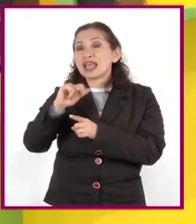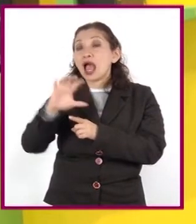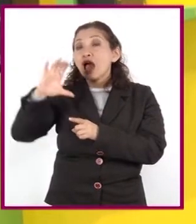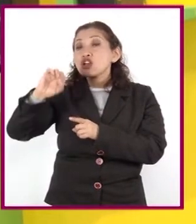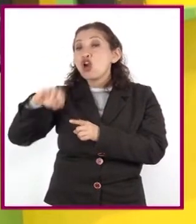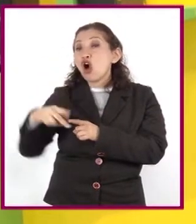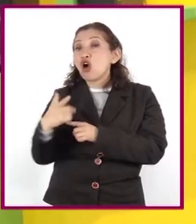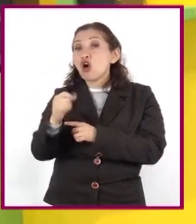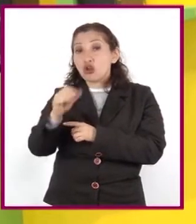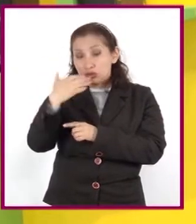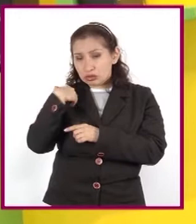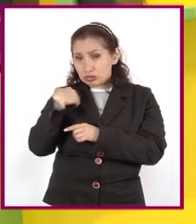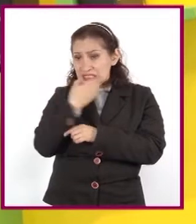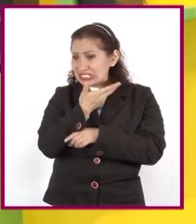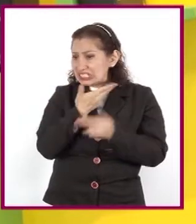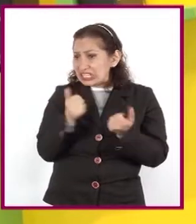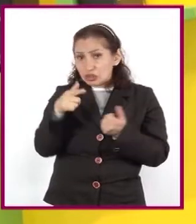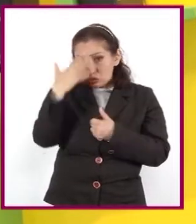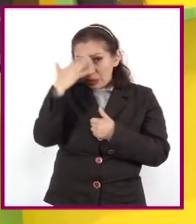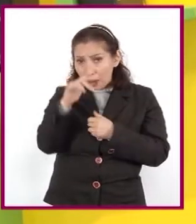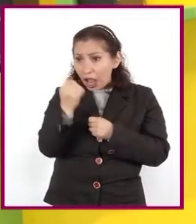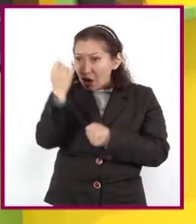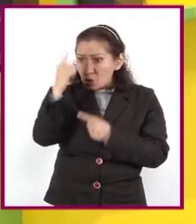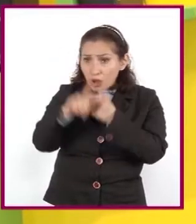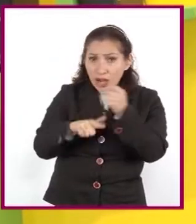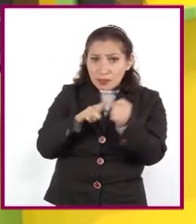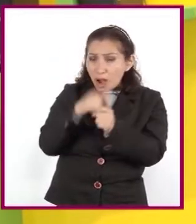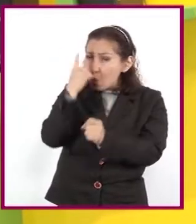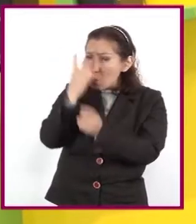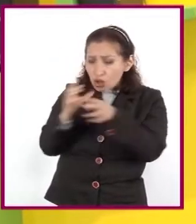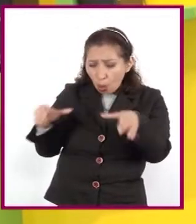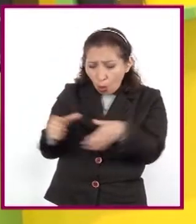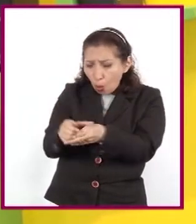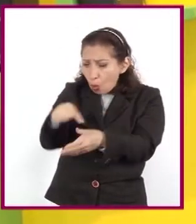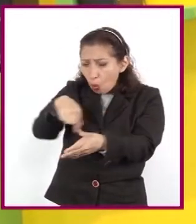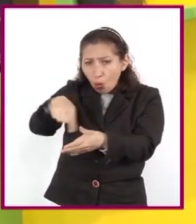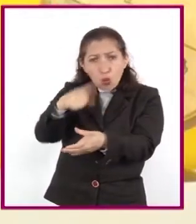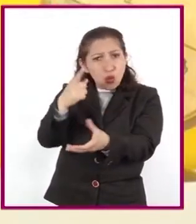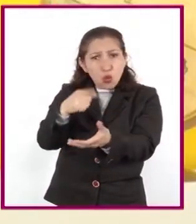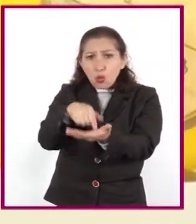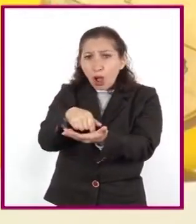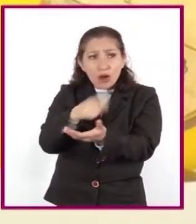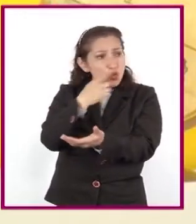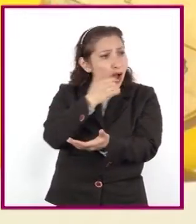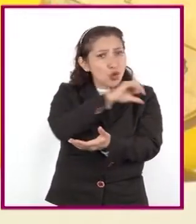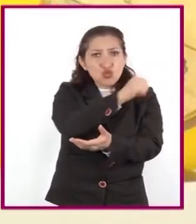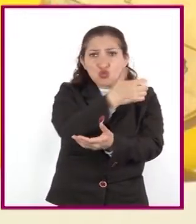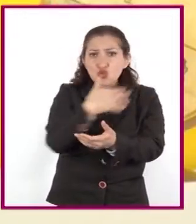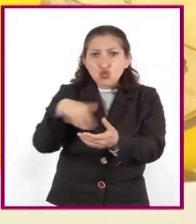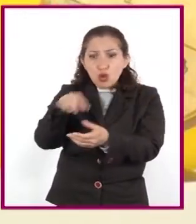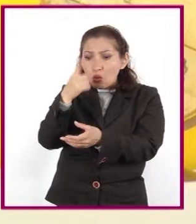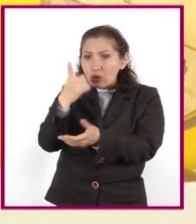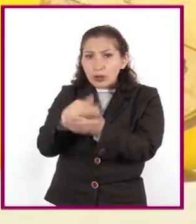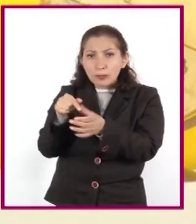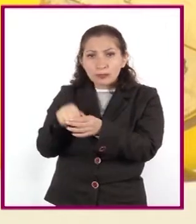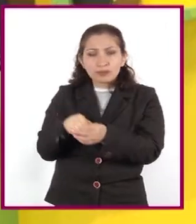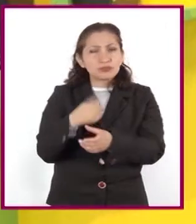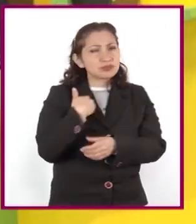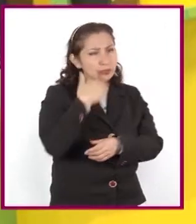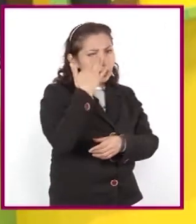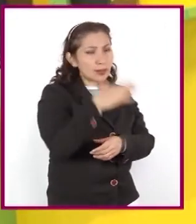Nadia, ¿sabes por qué hay animales que habitan exclusivamente en un lugar? Mmm... Creo que sí.